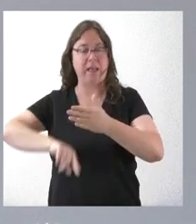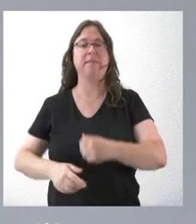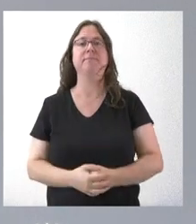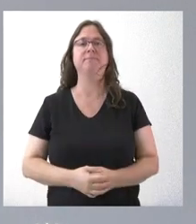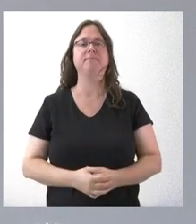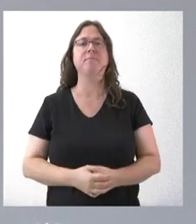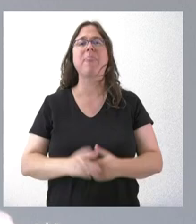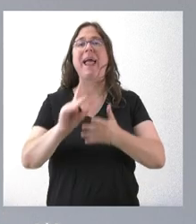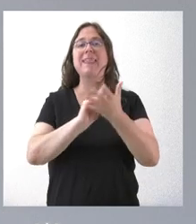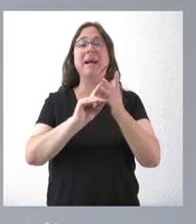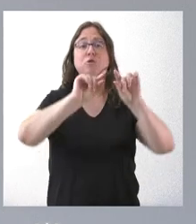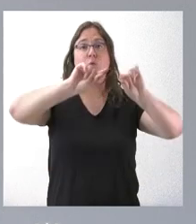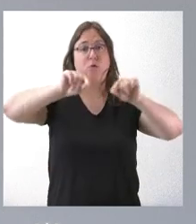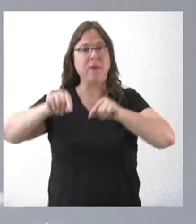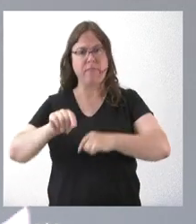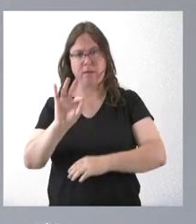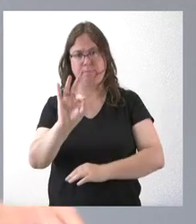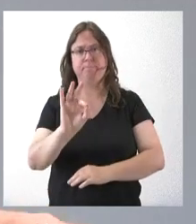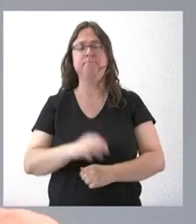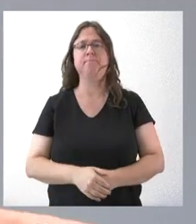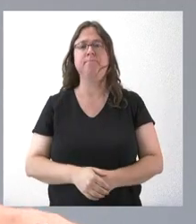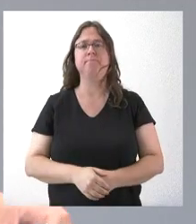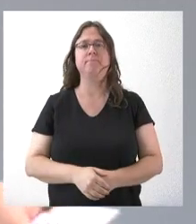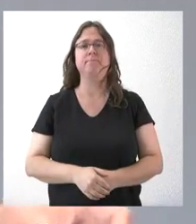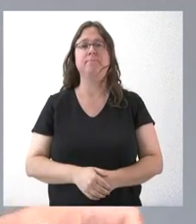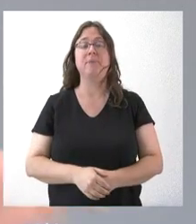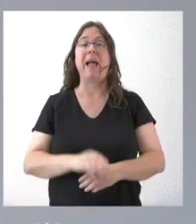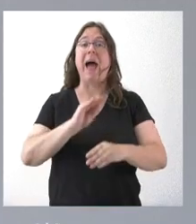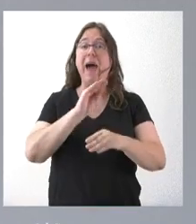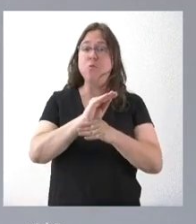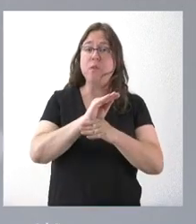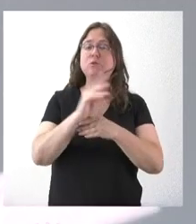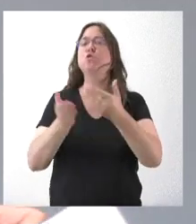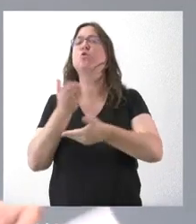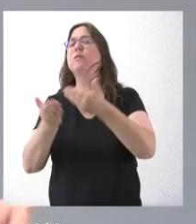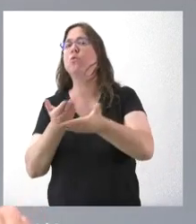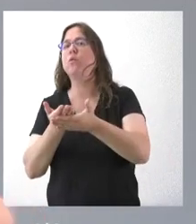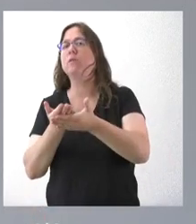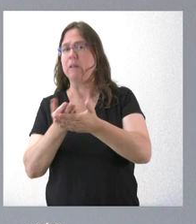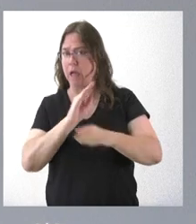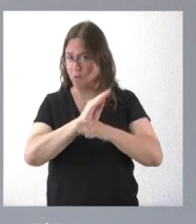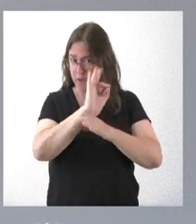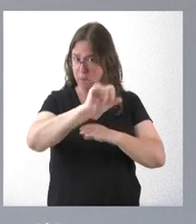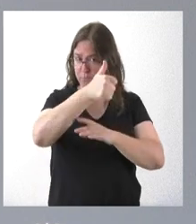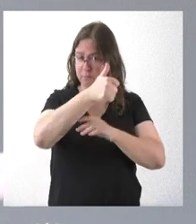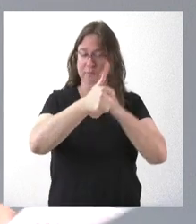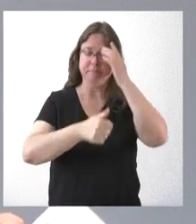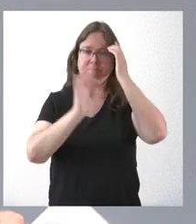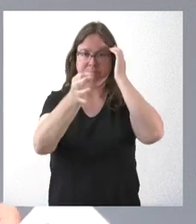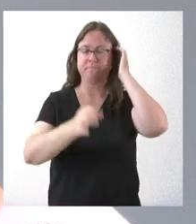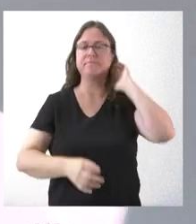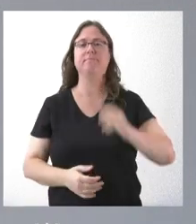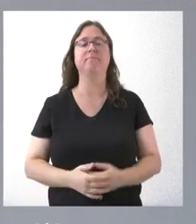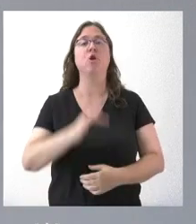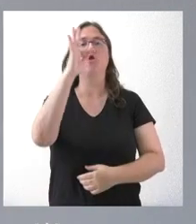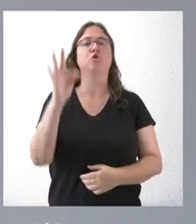Datos por provincias, pues datos de las ayudas concedidas o de las solicitudes de las ayudas concedidas, ¿no? Bien, en